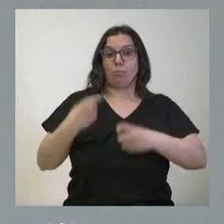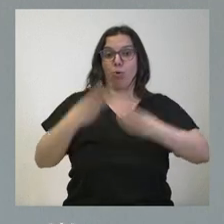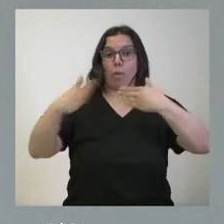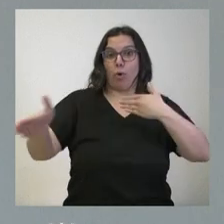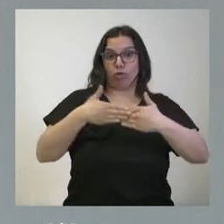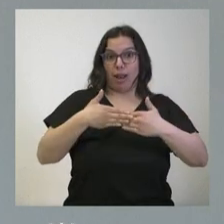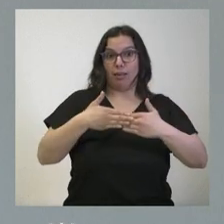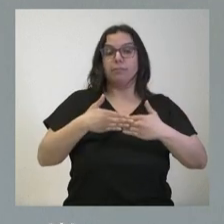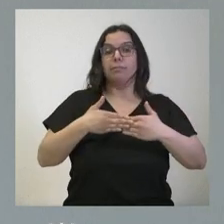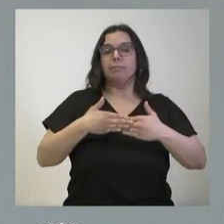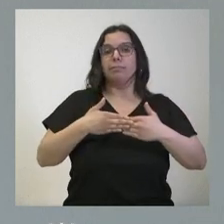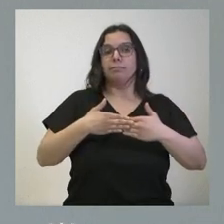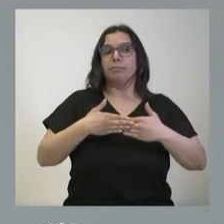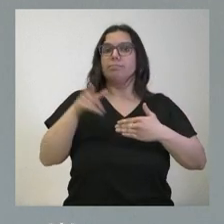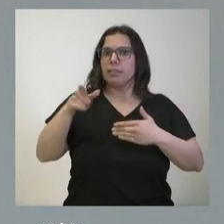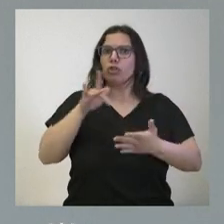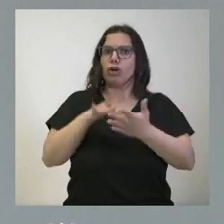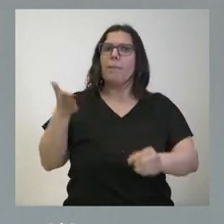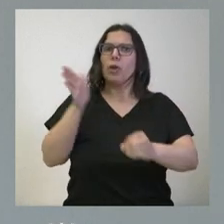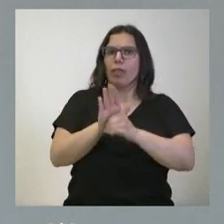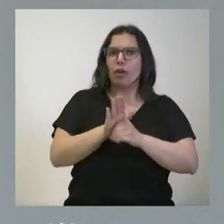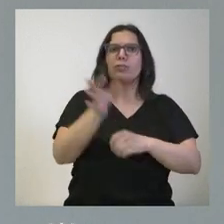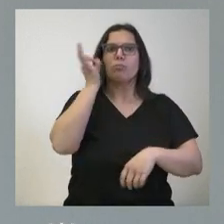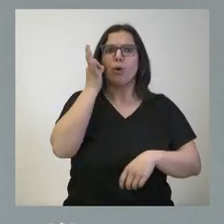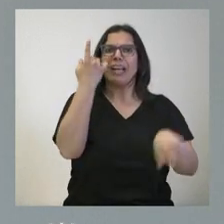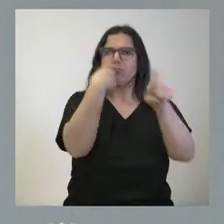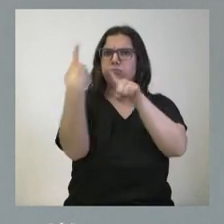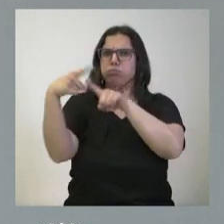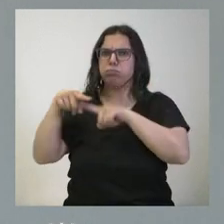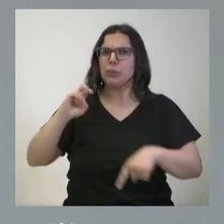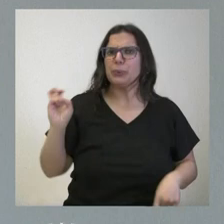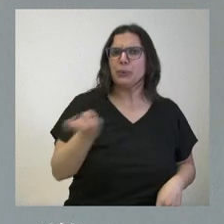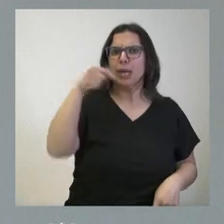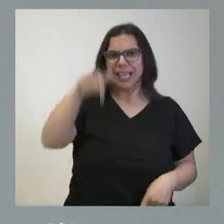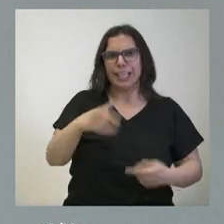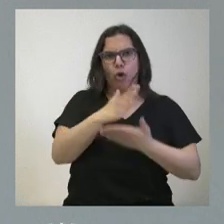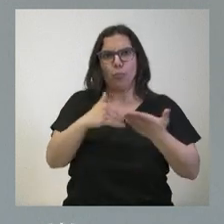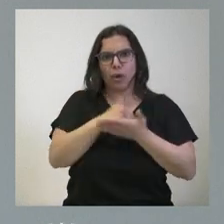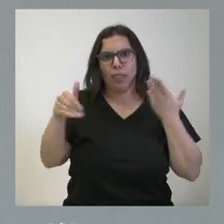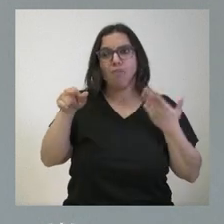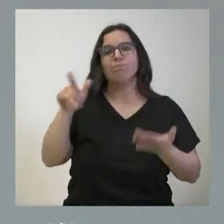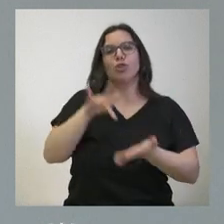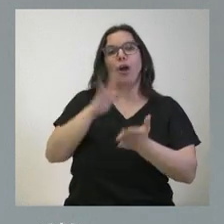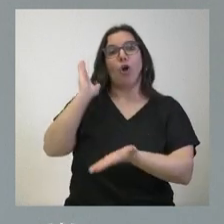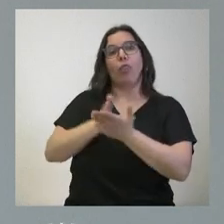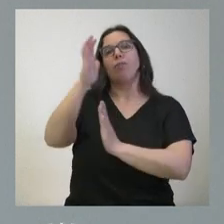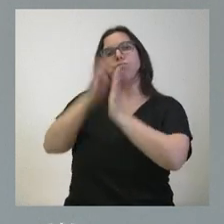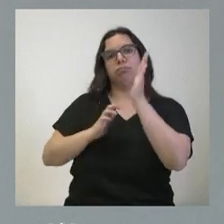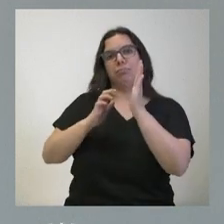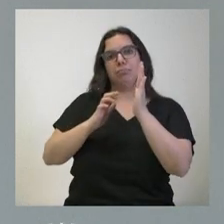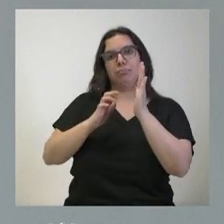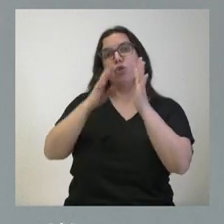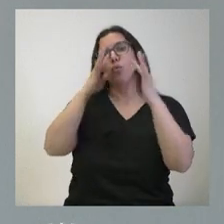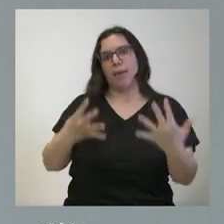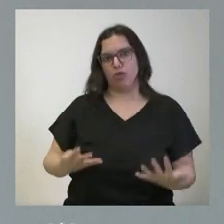persona que ha hecho violaciones a varias mujeres en nuestra comunidad autónoma, pues, tuvo una rebaja de condena de nueve años